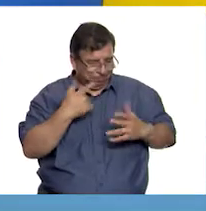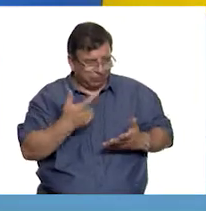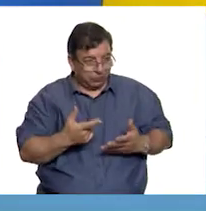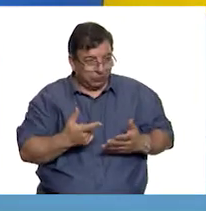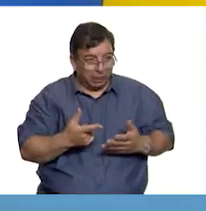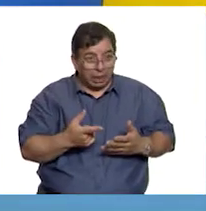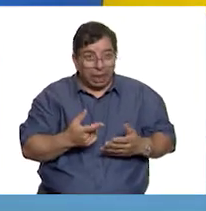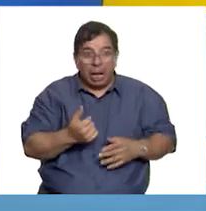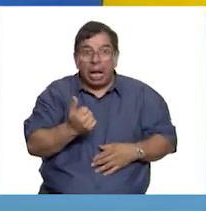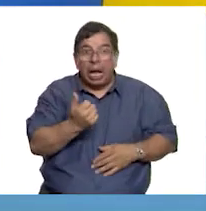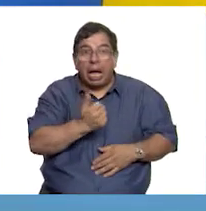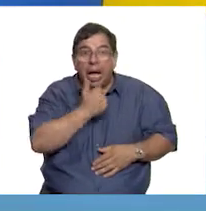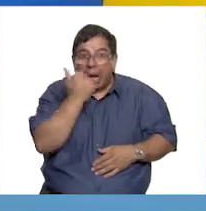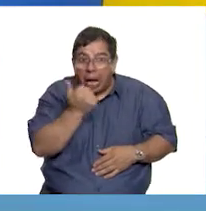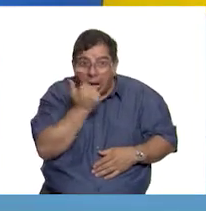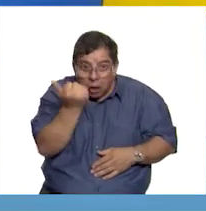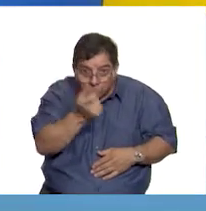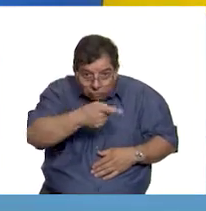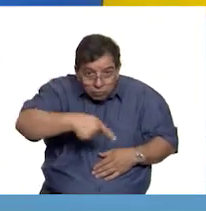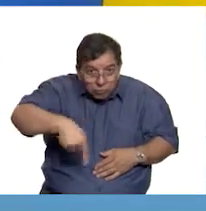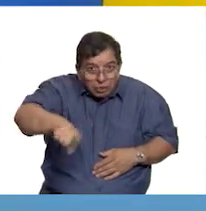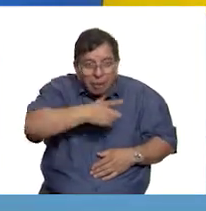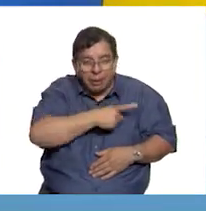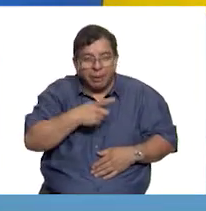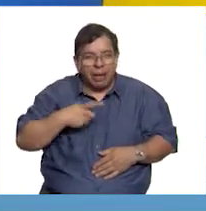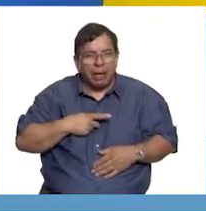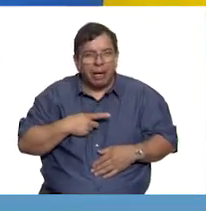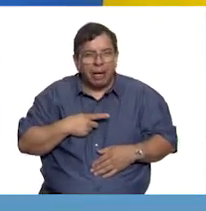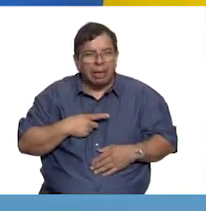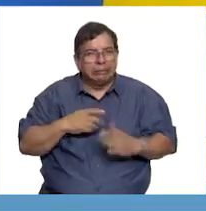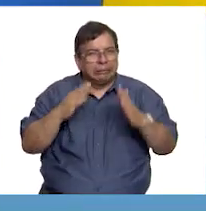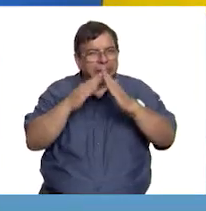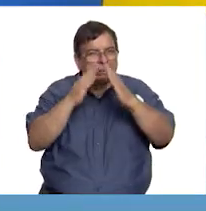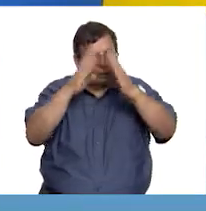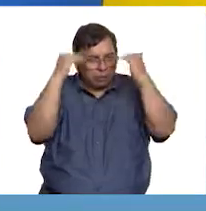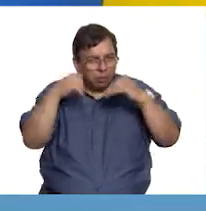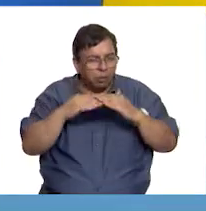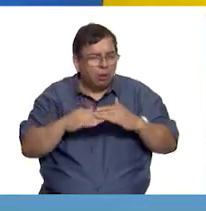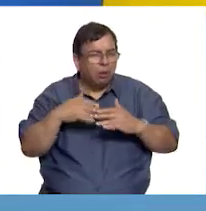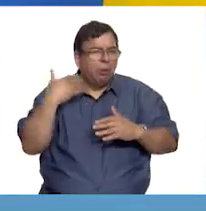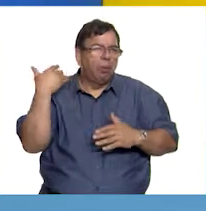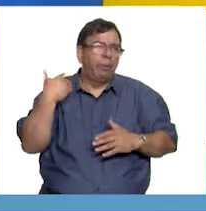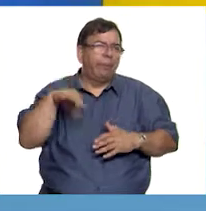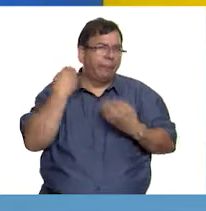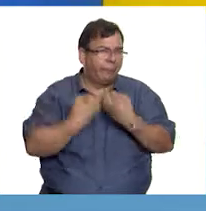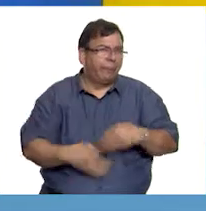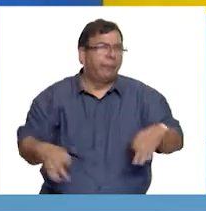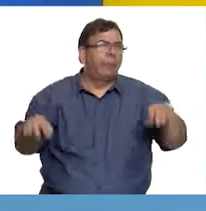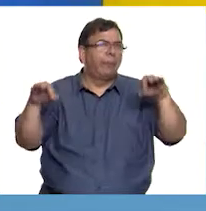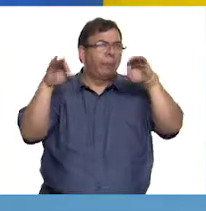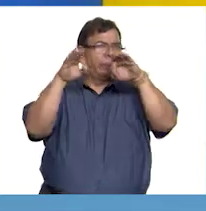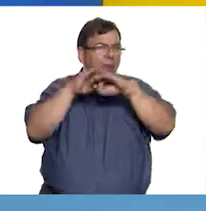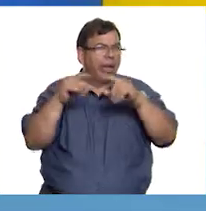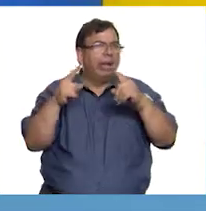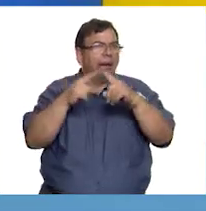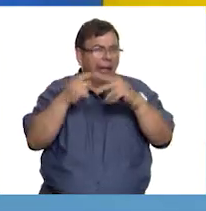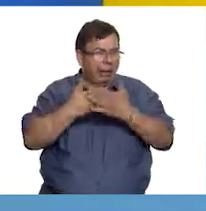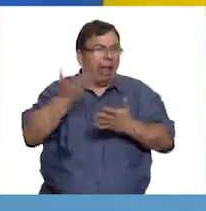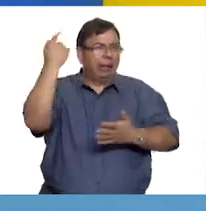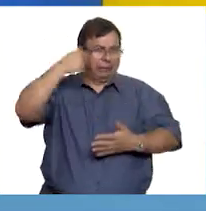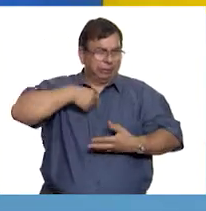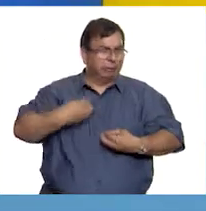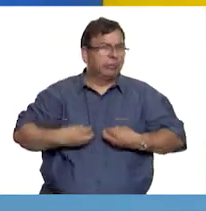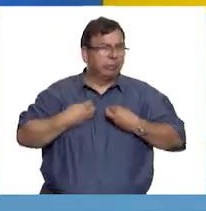Sus alumnas y alumnos deberán de saber que los conventos fueron un elemento muy importante de la Iglesia en mis tiempos.